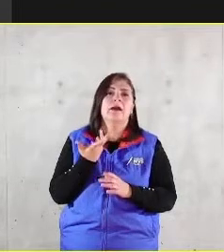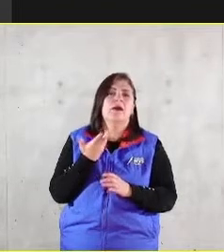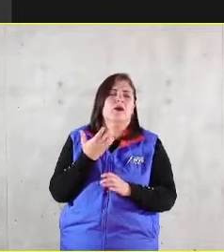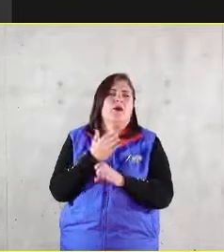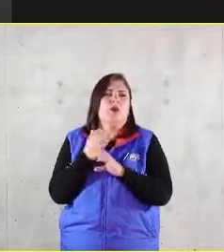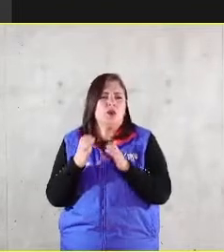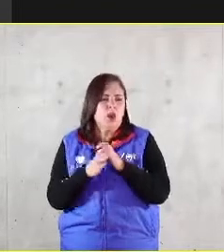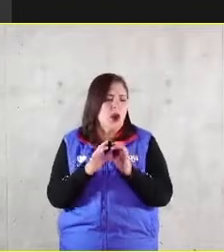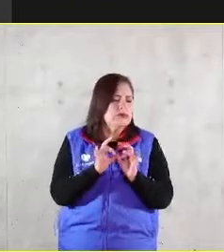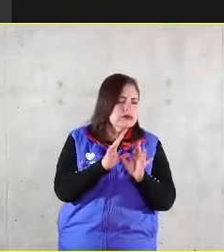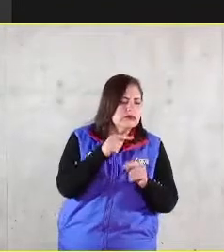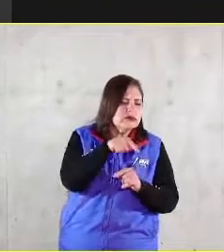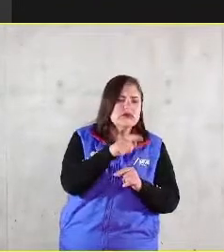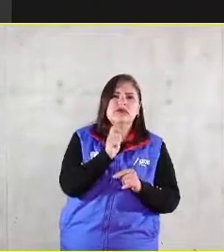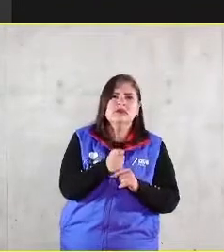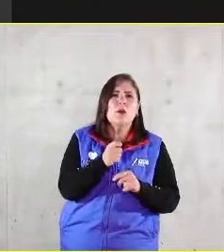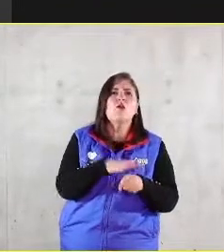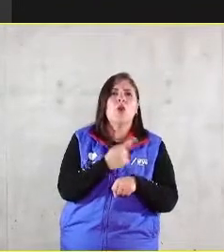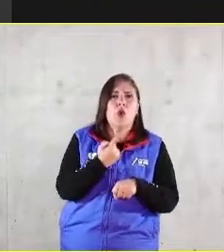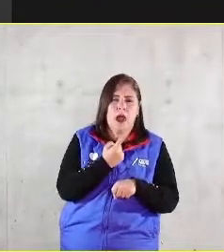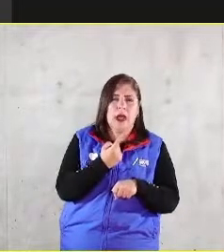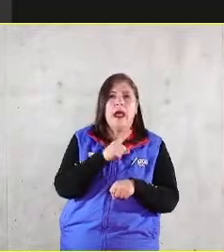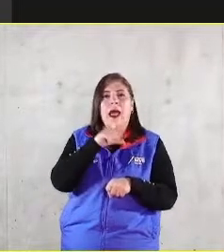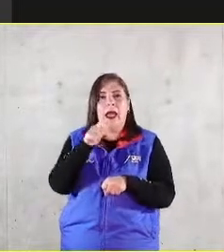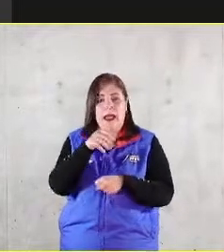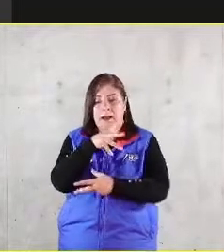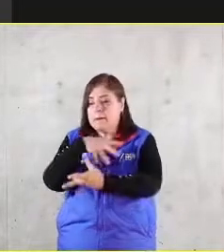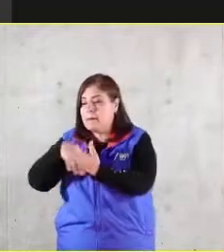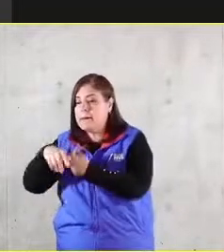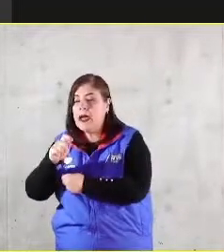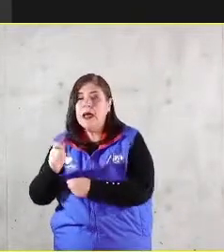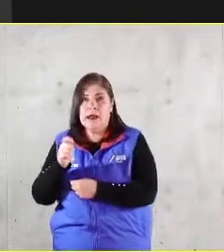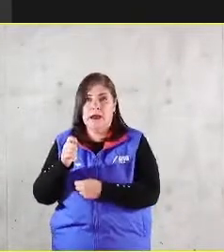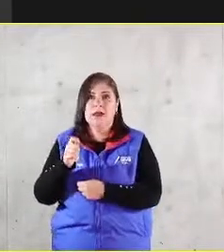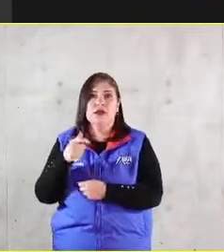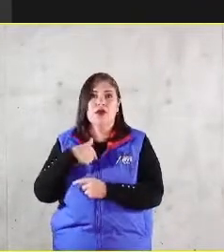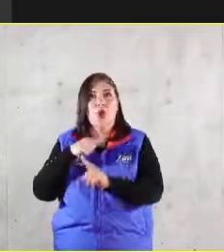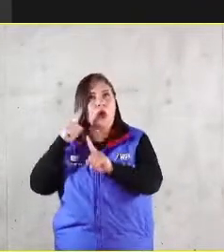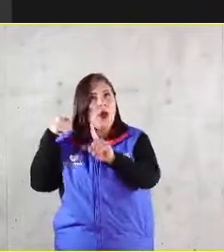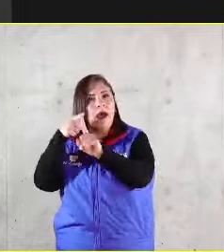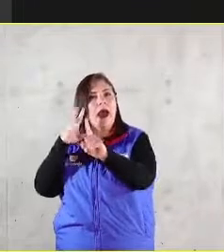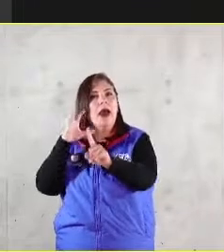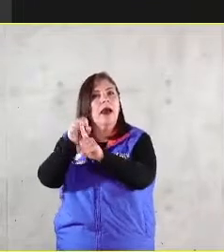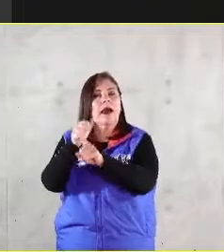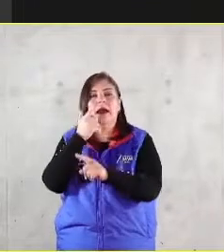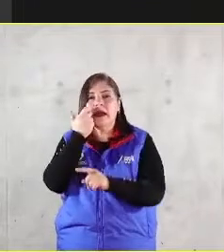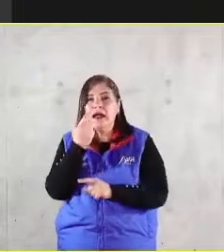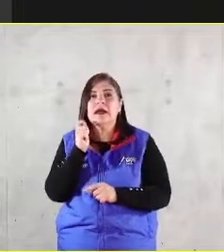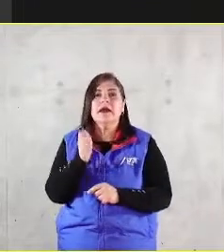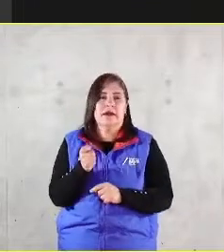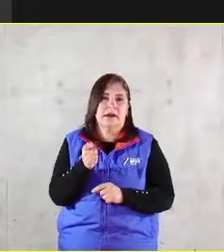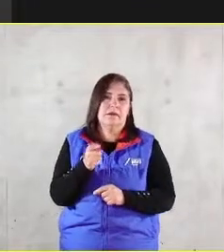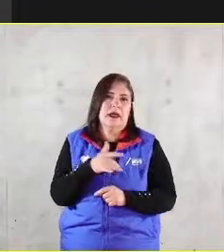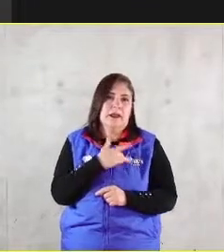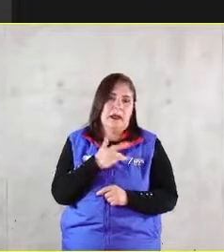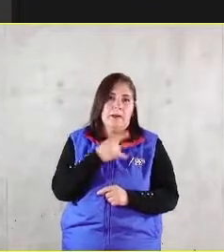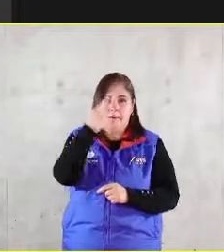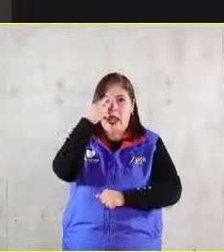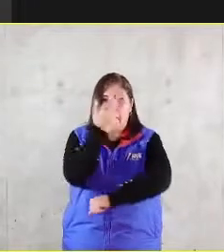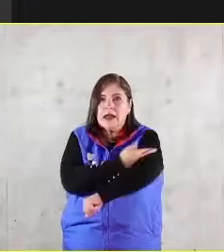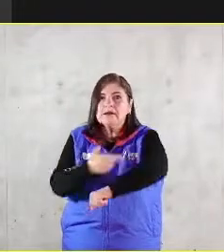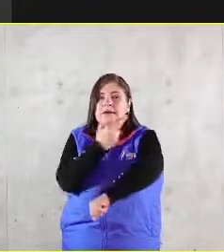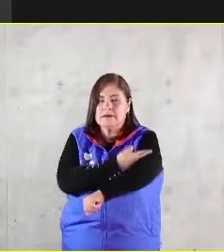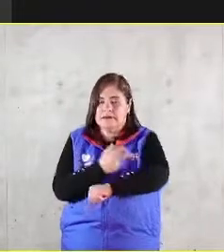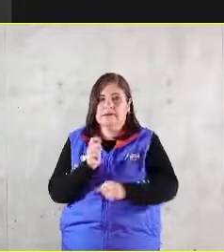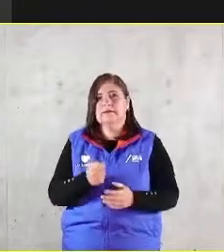tocar. Y en las perspectivas superiores los efectos, esos fines que queremos conseguir producto de nuestra gestión.